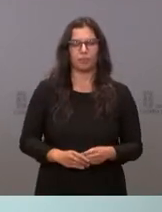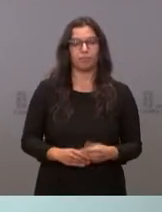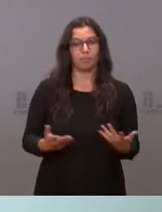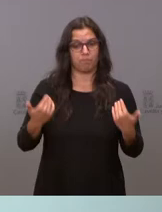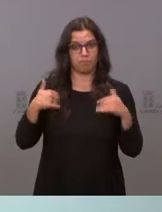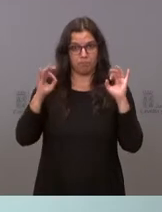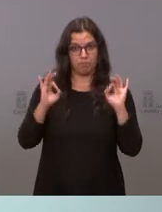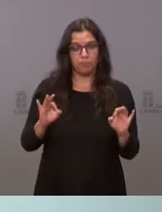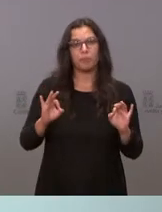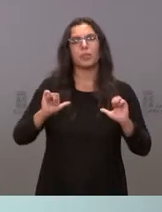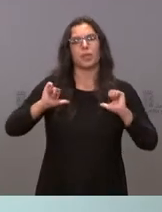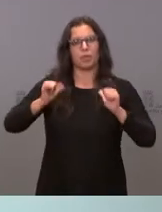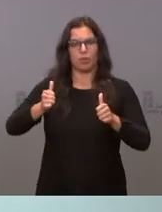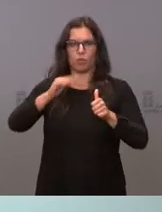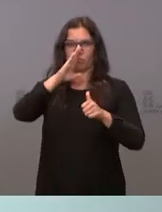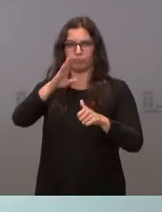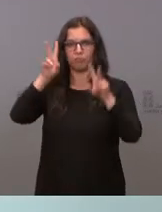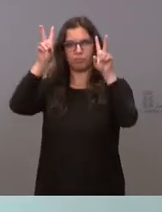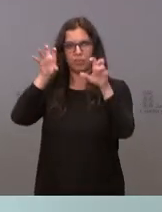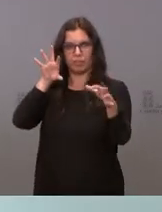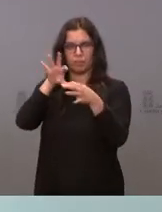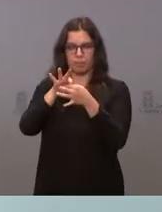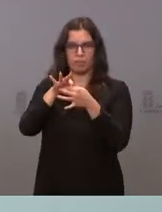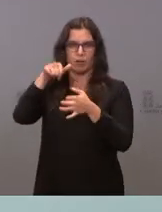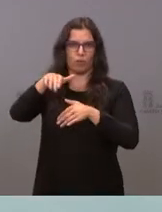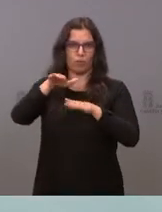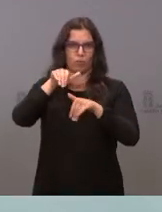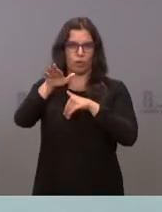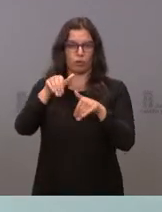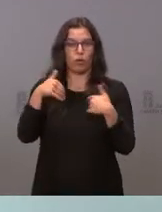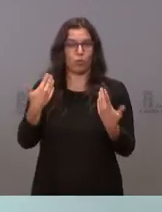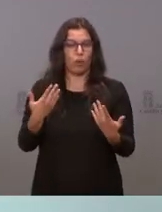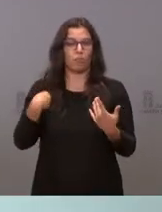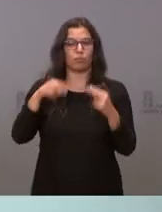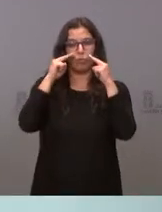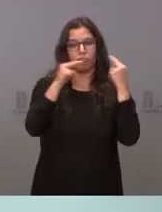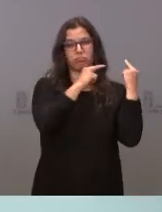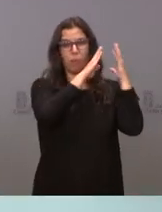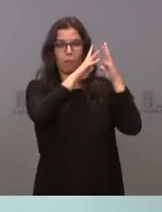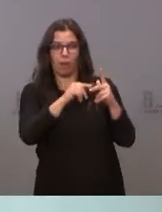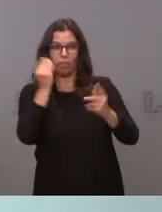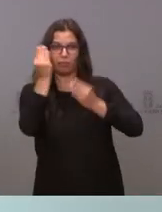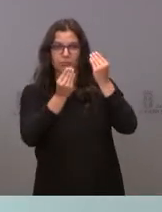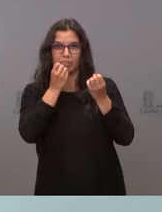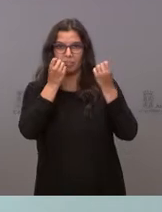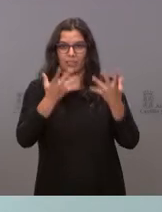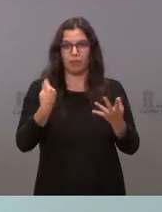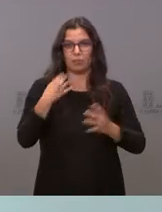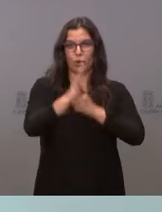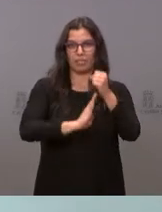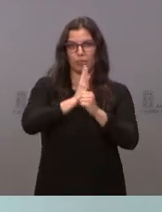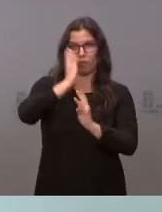esto, comienzo ya con la materia de la convocatoria, que es el balance del Ecuador, de la